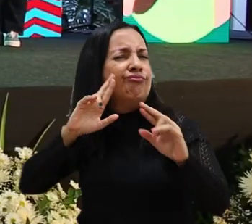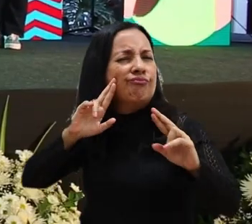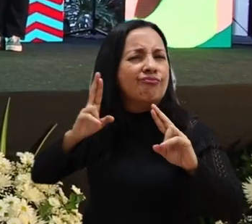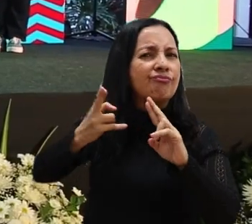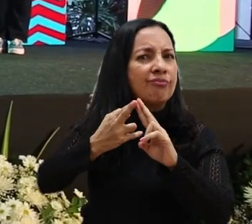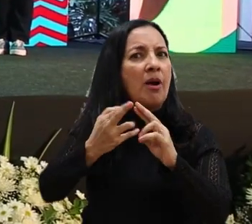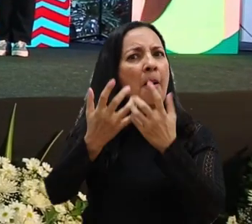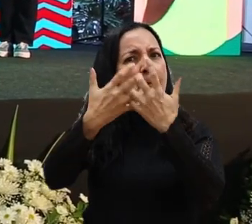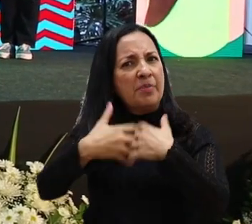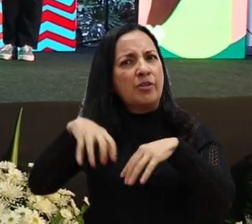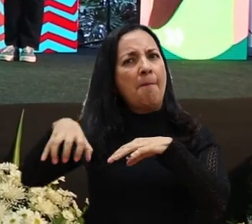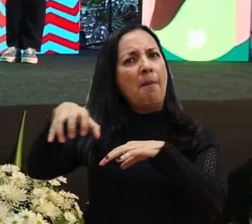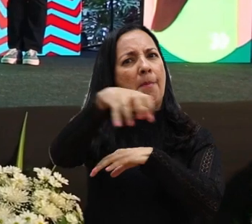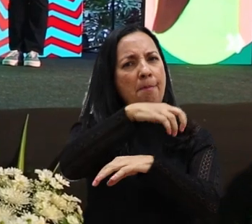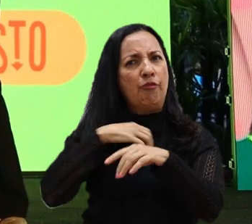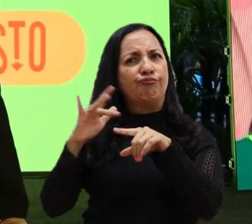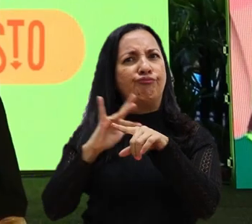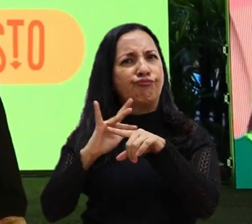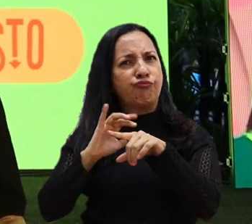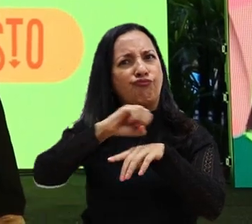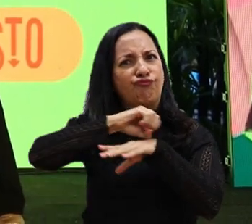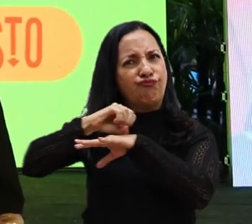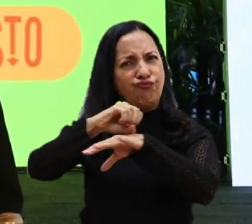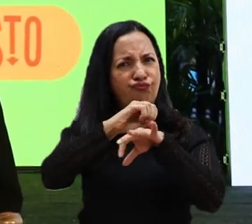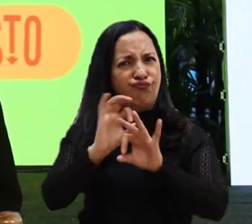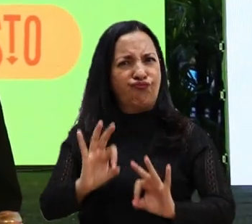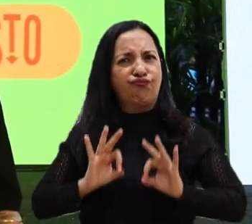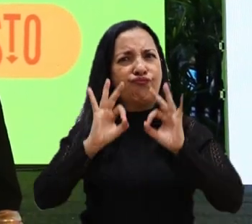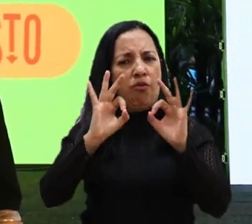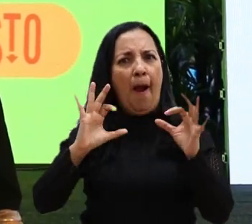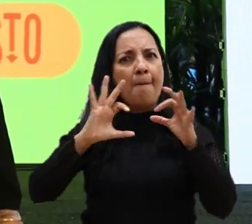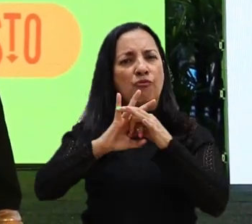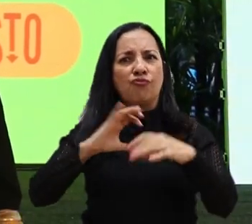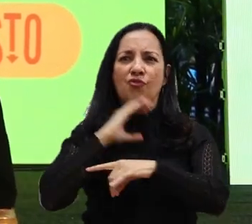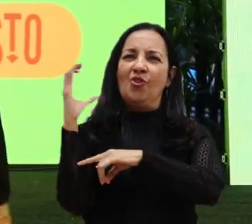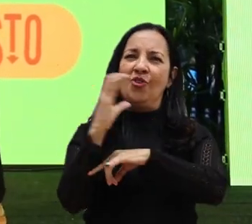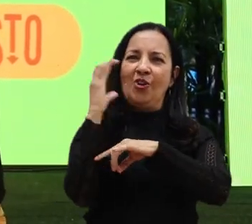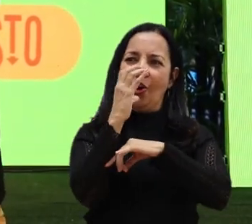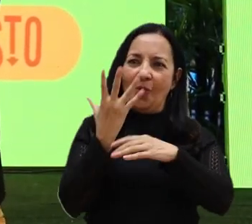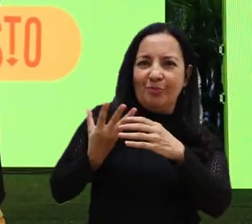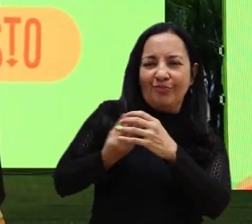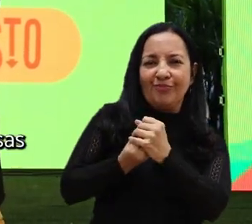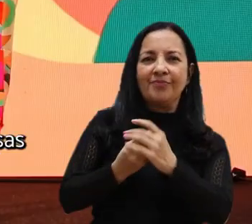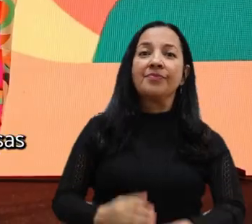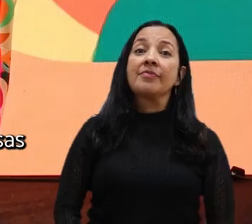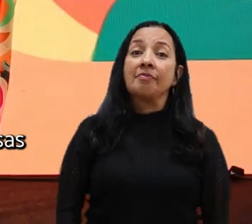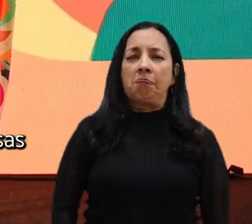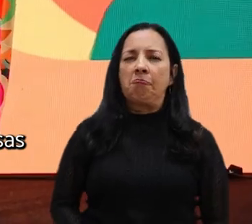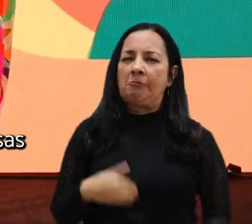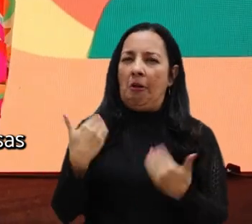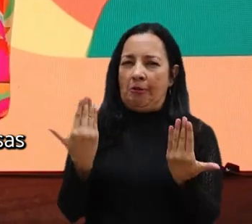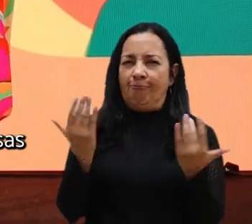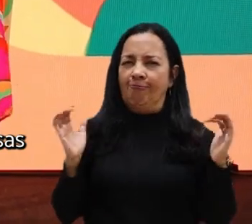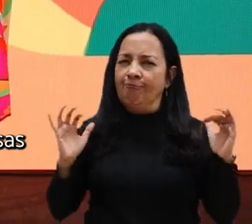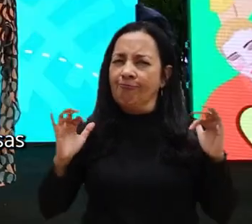visibiliza las buenas prácticas empresariales y organizacionales en articulación con el ecosistema de inclusión en Colombia. Por eso queremos